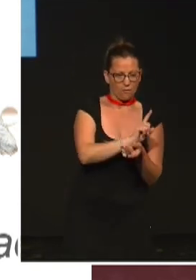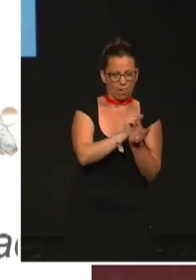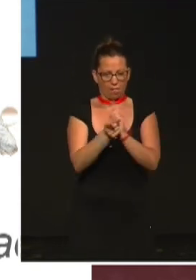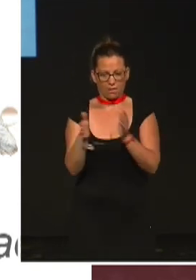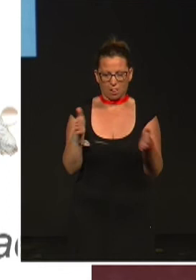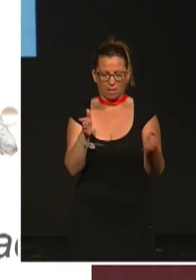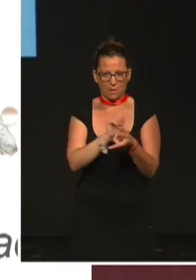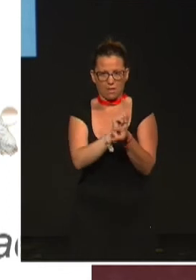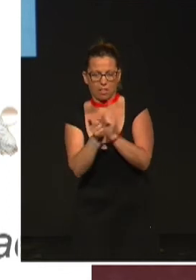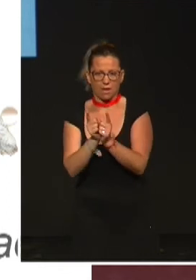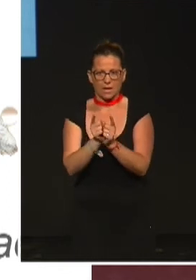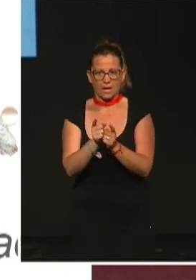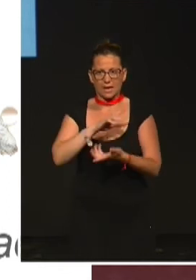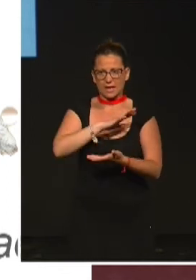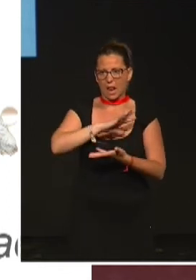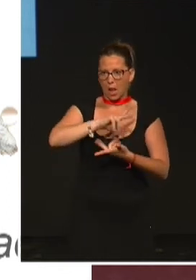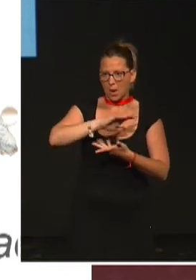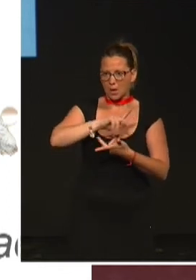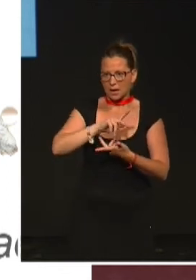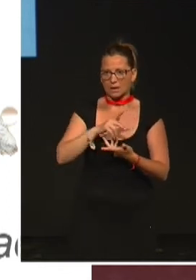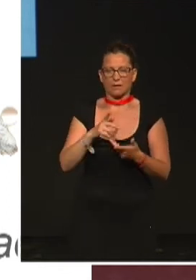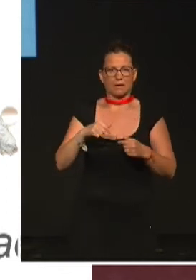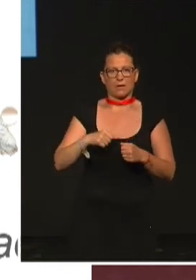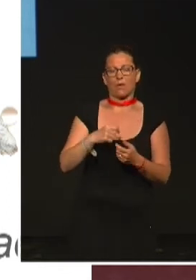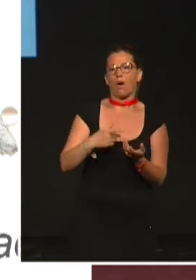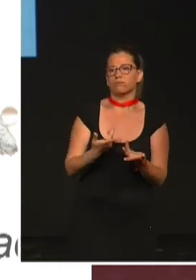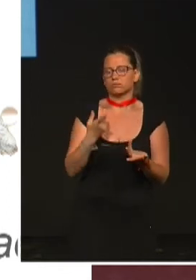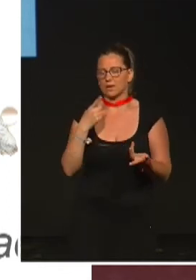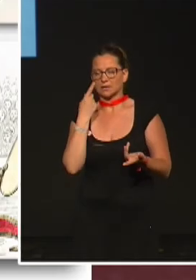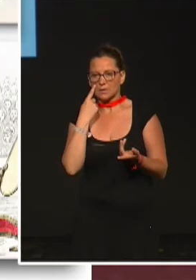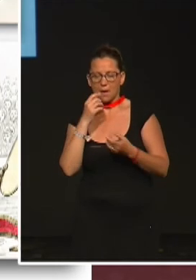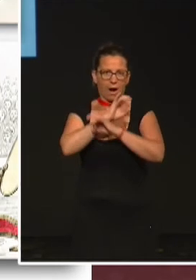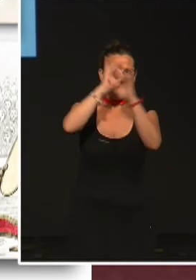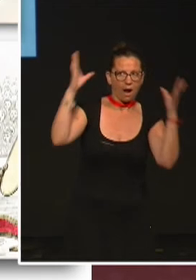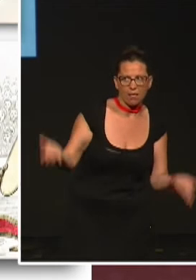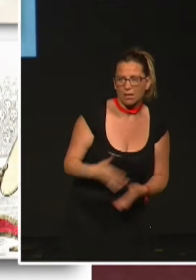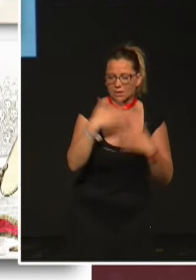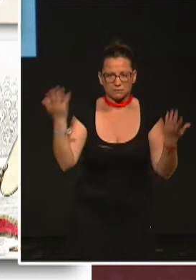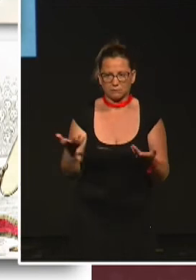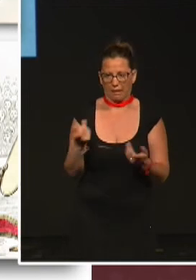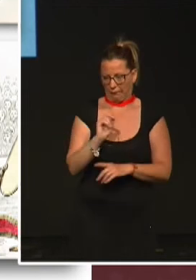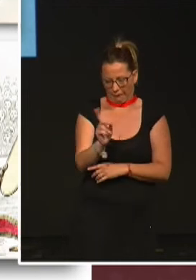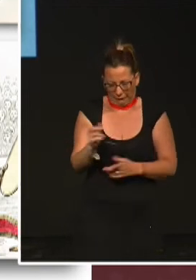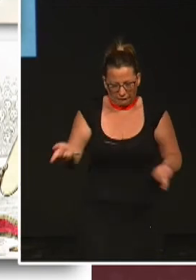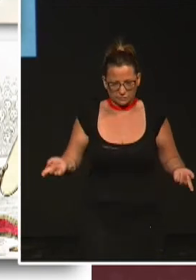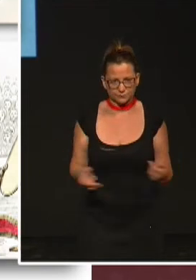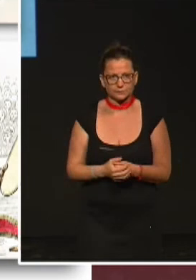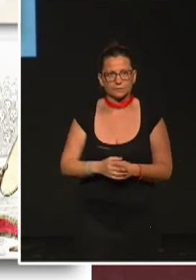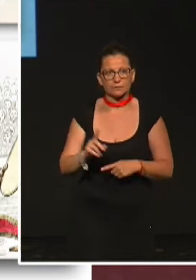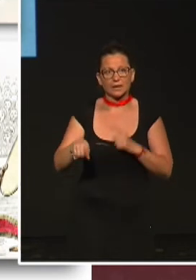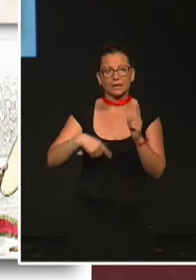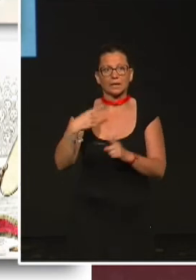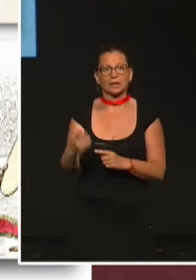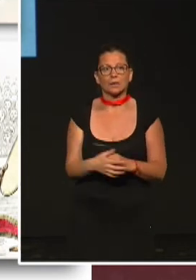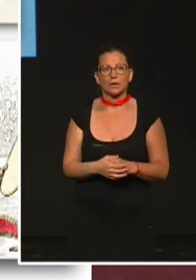periódicos, decían que iban a esclarecer nuestro árbol genealógico. Después no era para tanto, pero ahí estuvo. Y bueno, hablando de primates y de Darwin, pues tengo que sacar